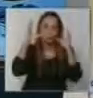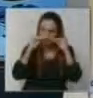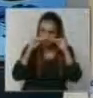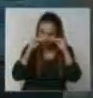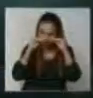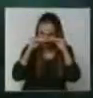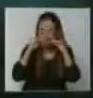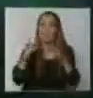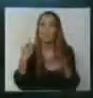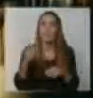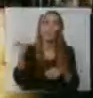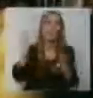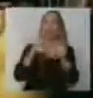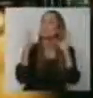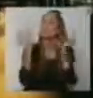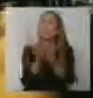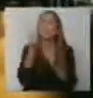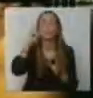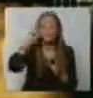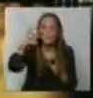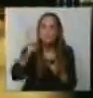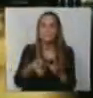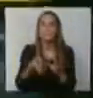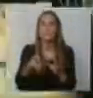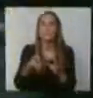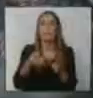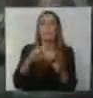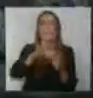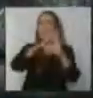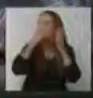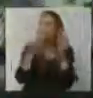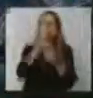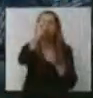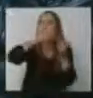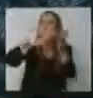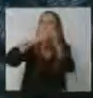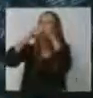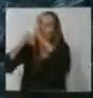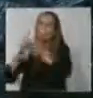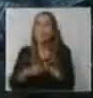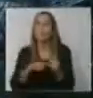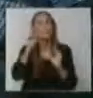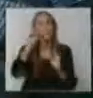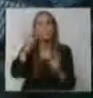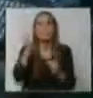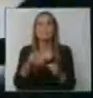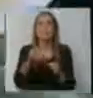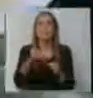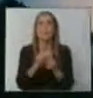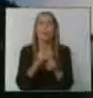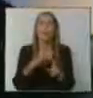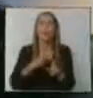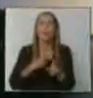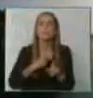concientizar al mundo entero, según en todas las ciudades del mundo, sobre las consecuencias que está teniendo el cambio climático, el